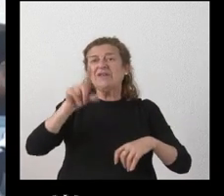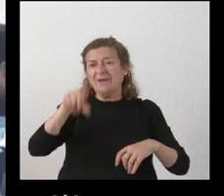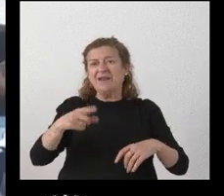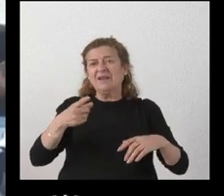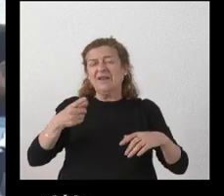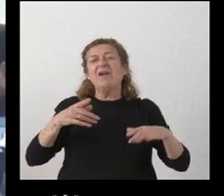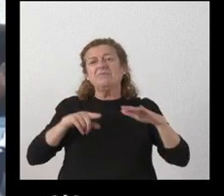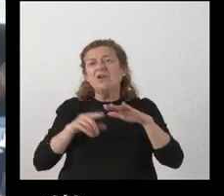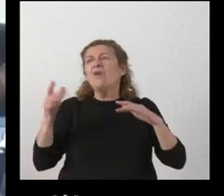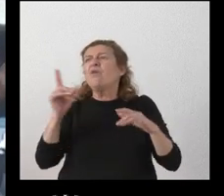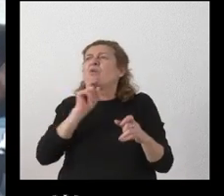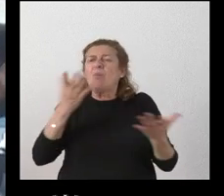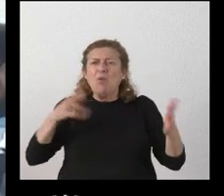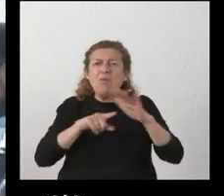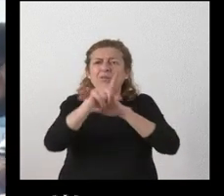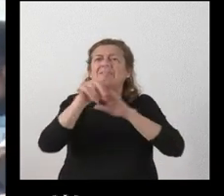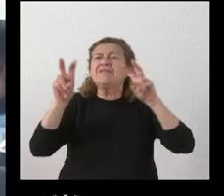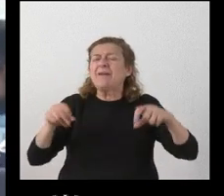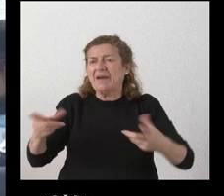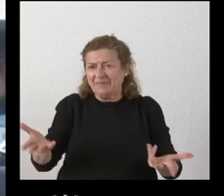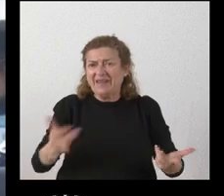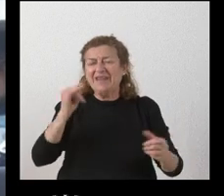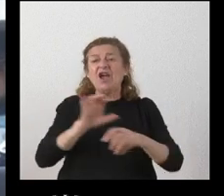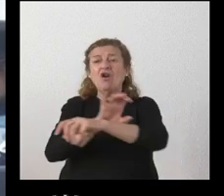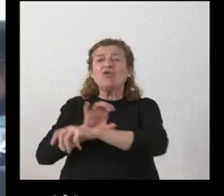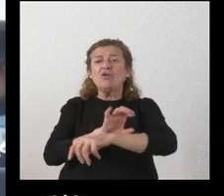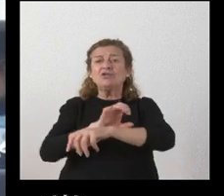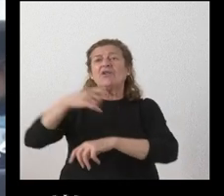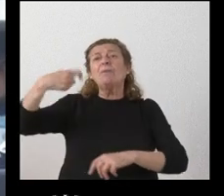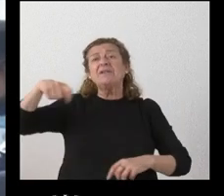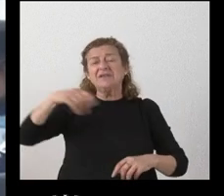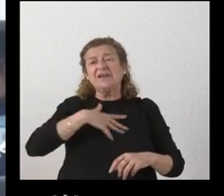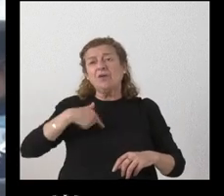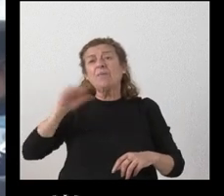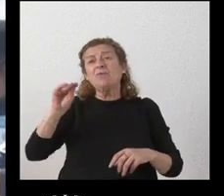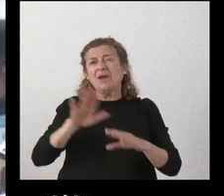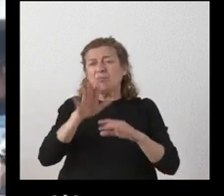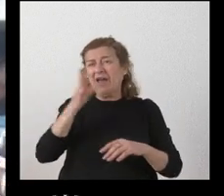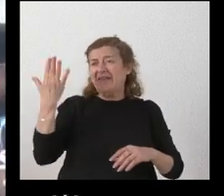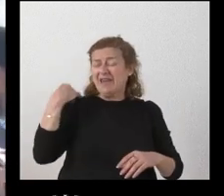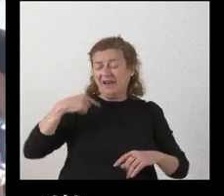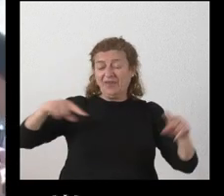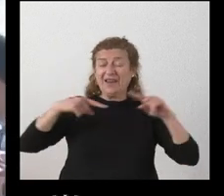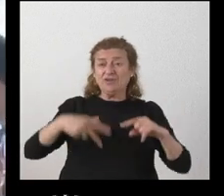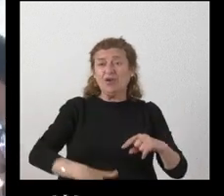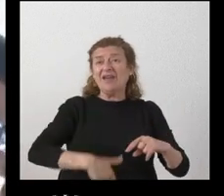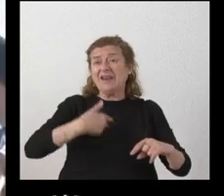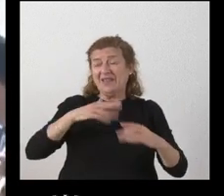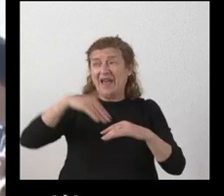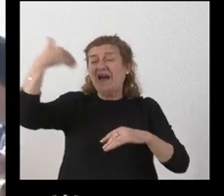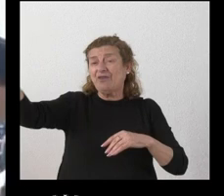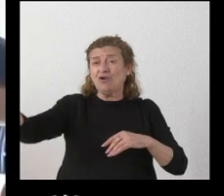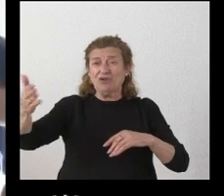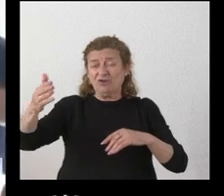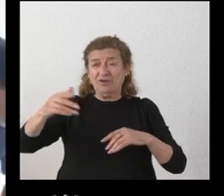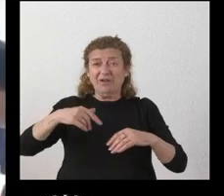el tema del tema y al consejero de la presidencia le quería preguntar porque ayer el director general de Acción Exterior anunció